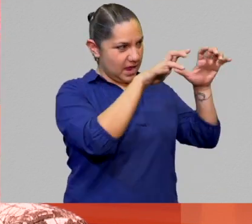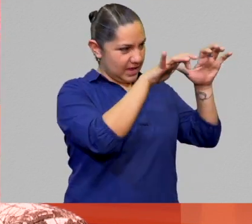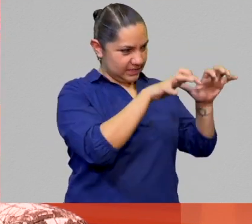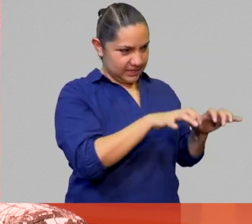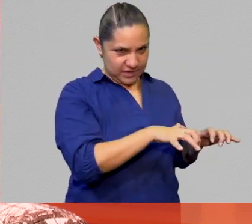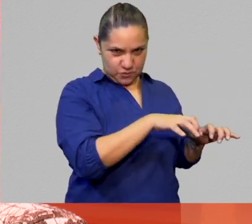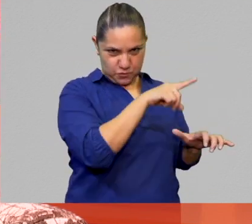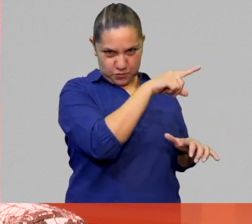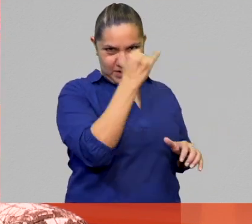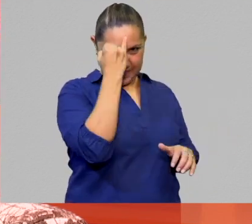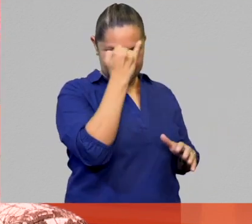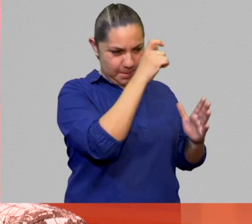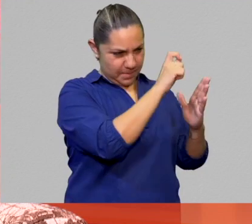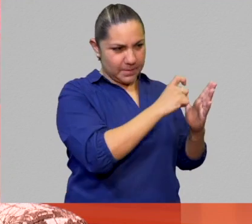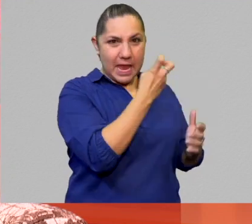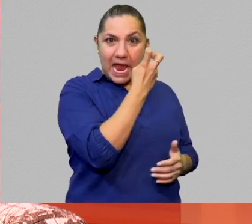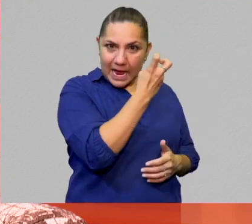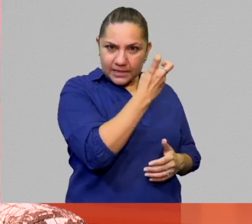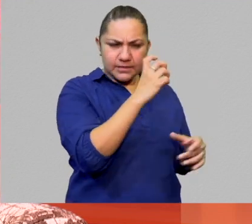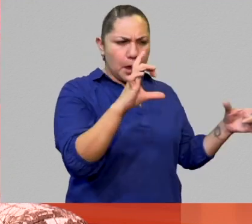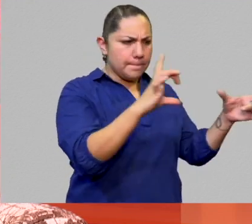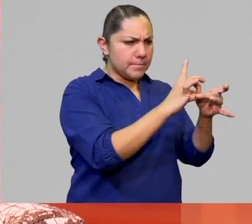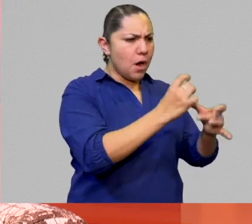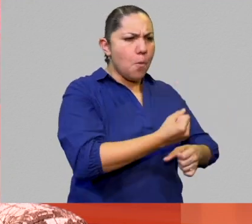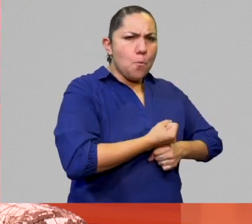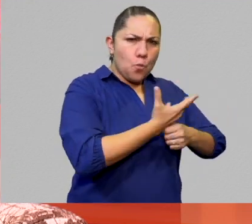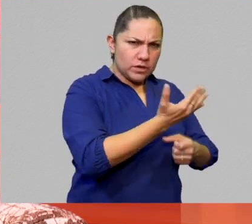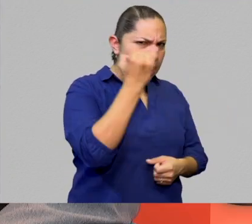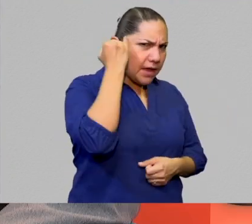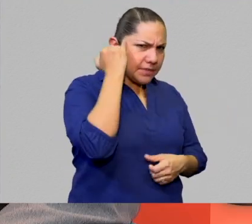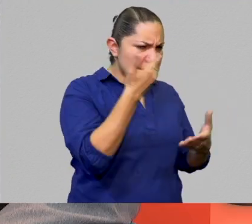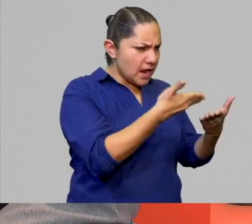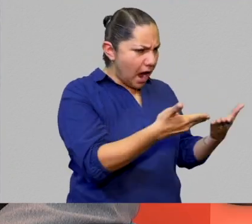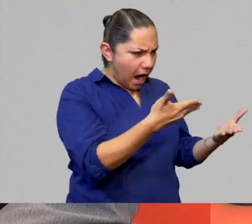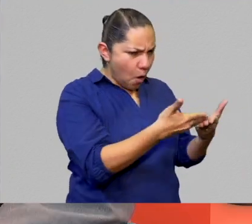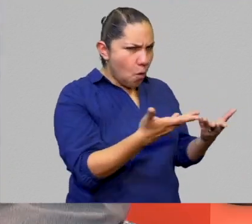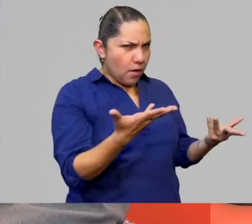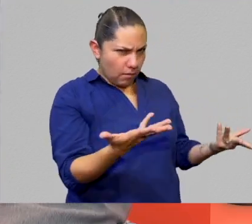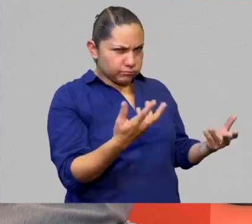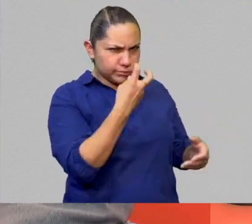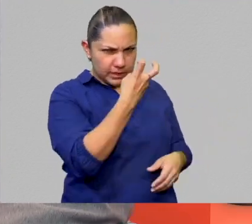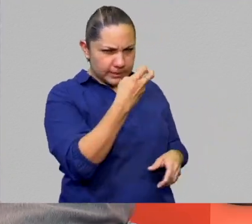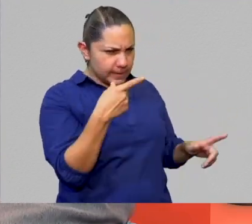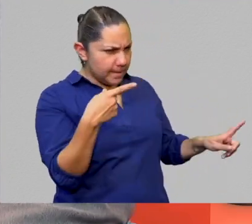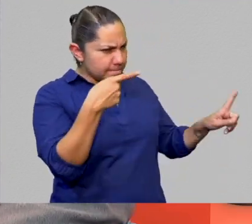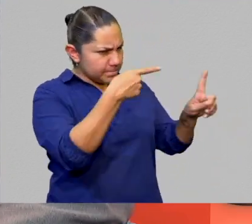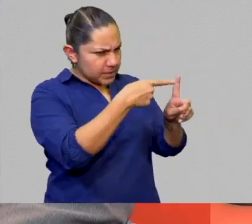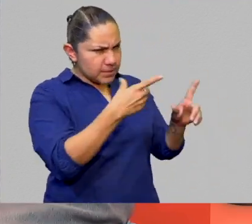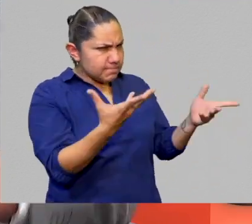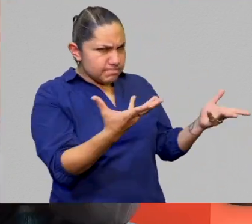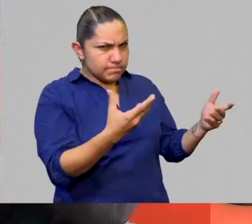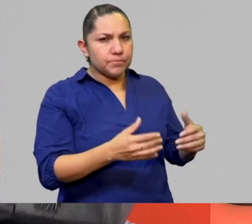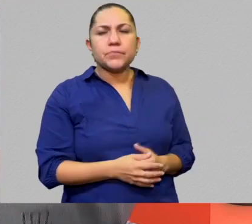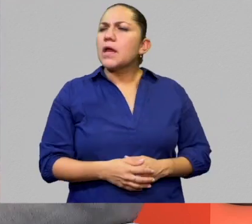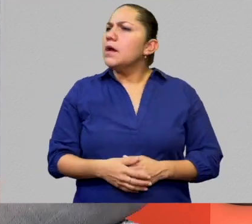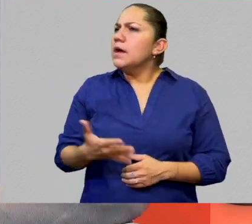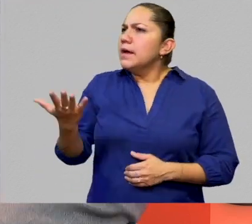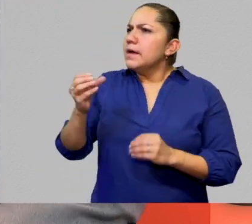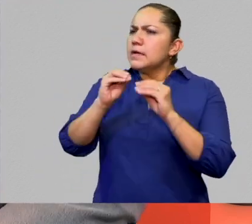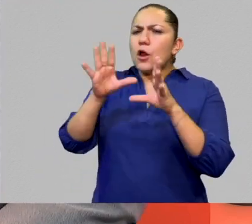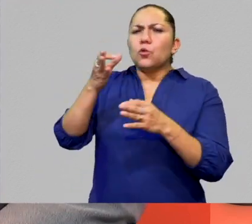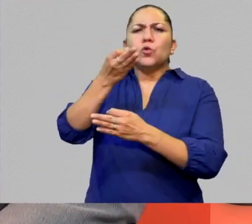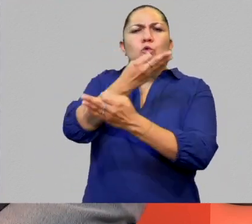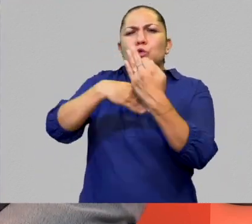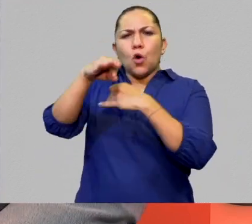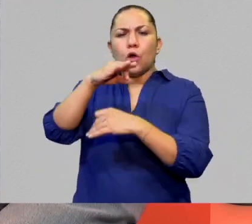y cómo la vemos presente dentro de la poesía indígena actual. Bueno, todas las lenguas, incluso las lenguas dominantes,